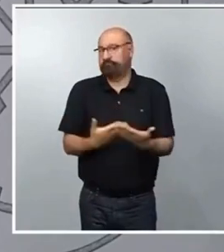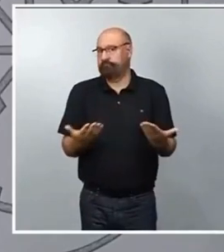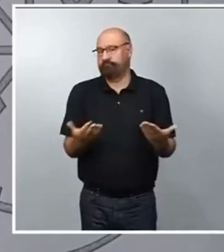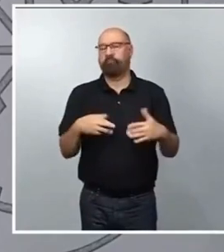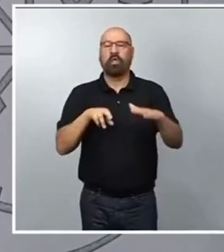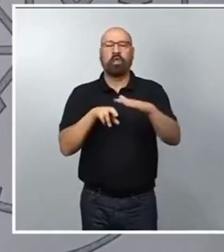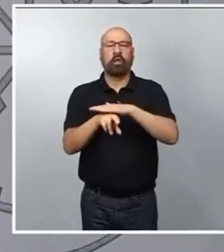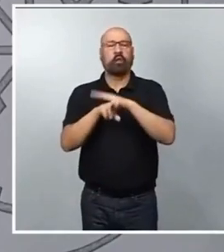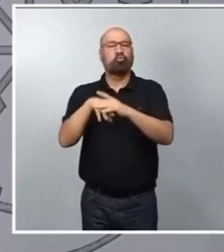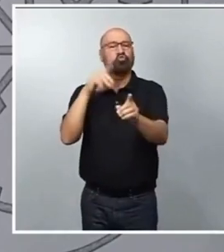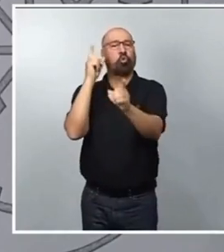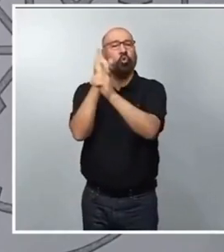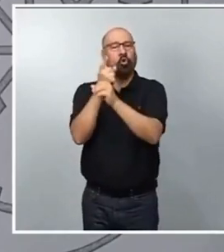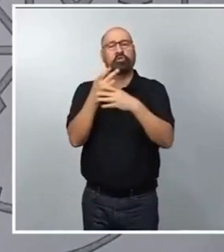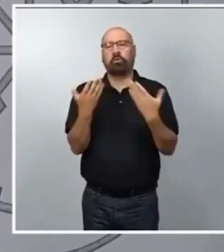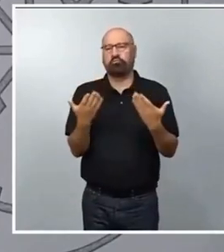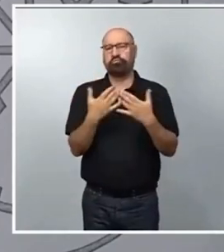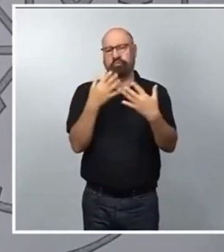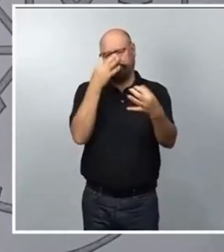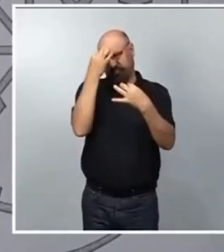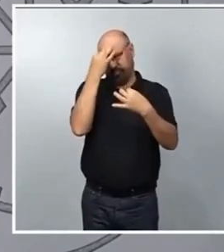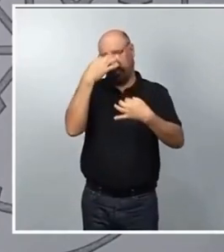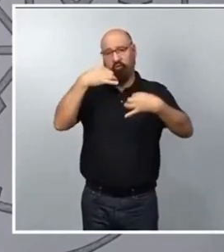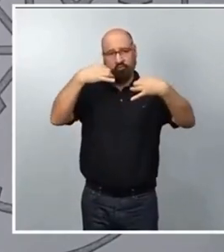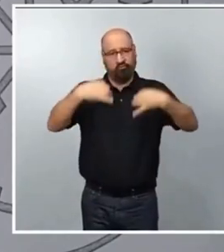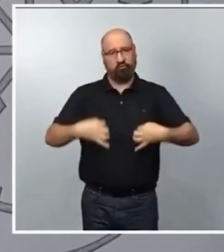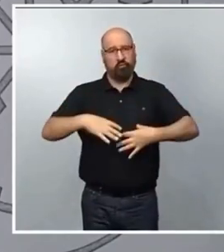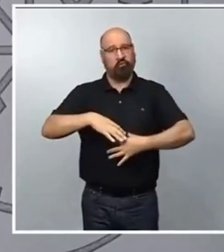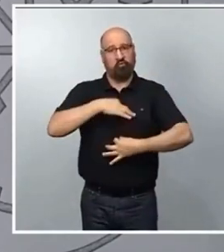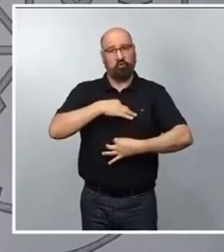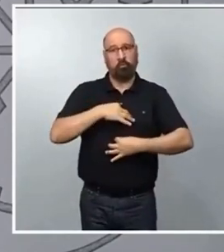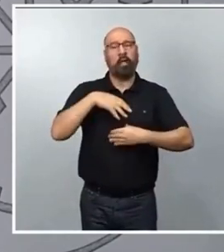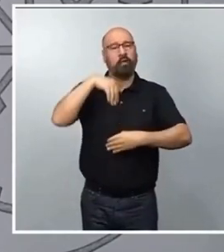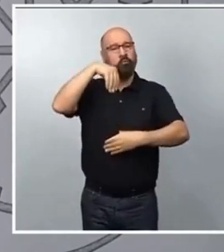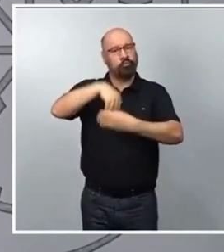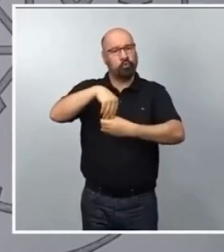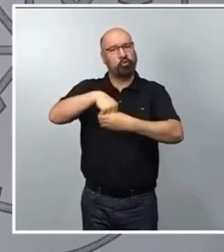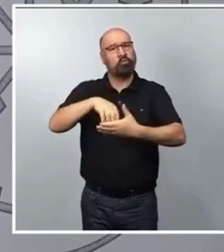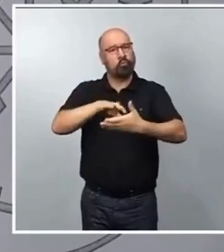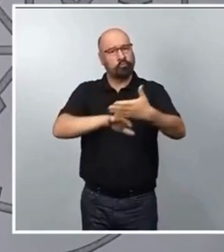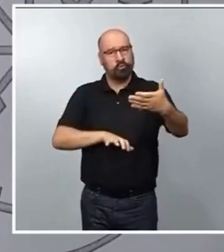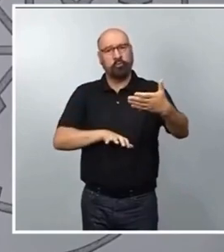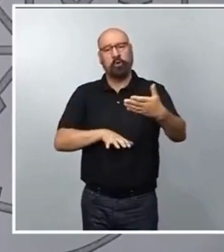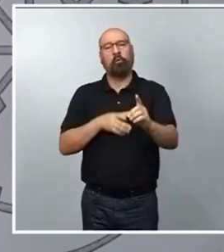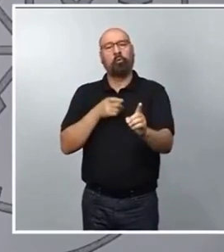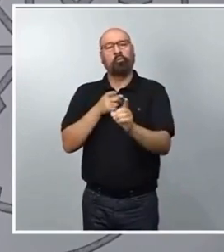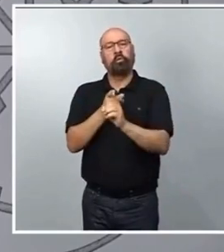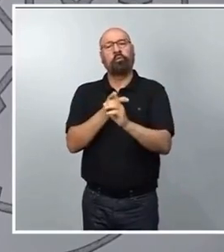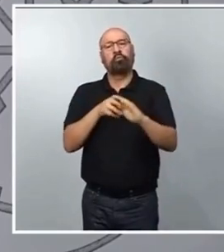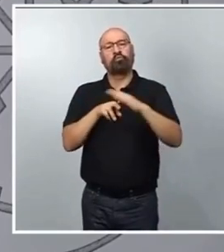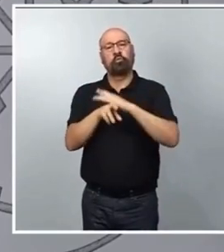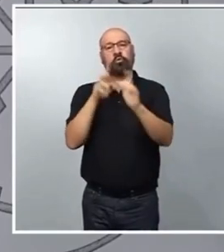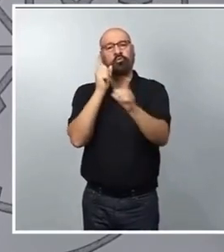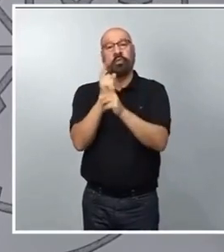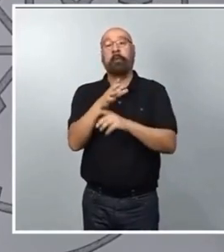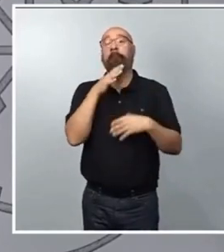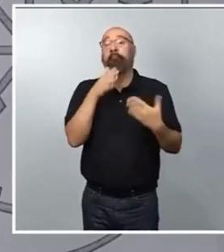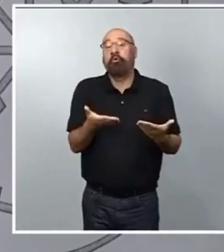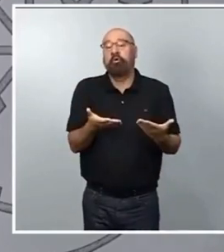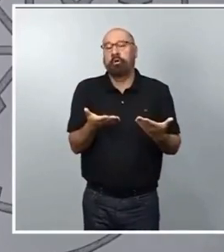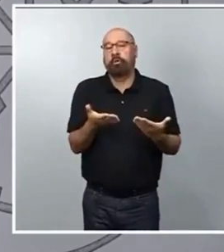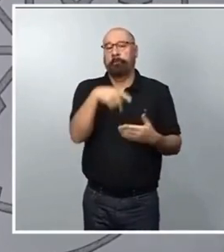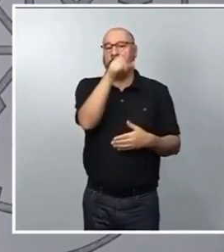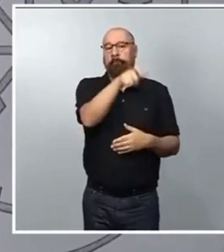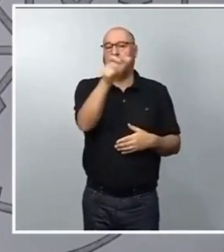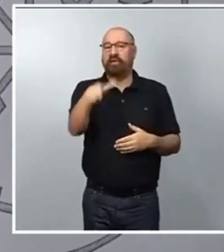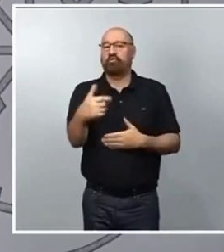recurso en el que concurren requisitos formales y materiales para su impugnación para la protección de las personas con discapacidad que no